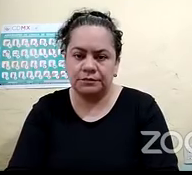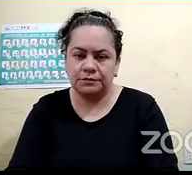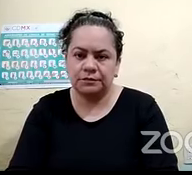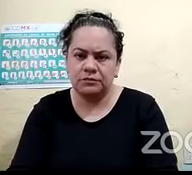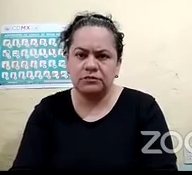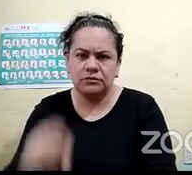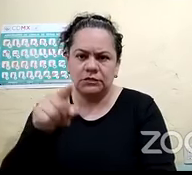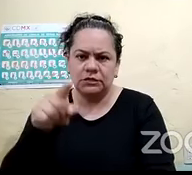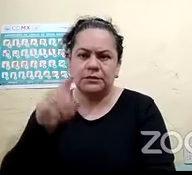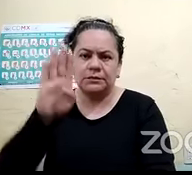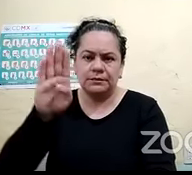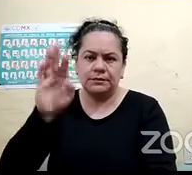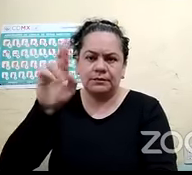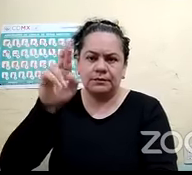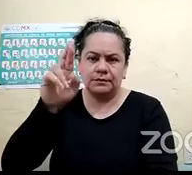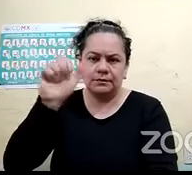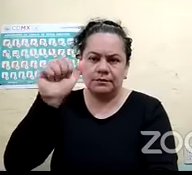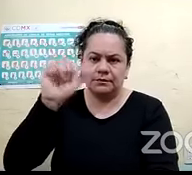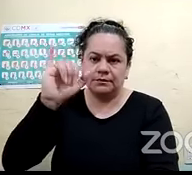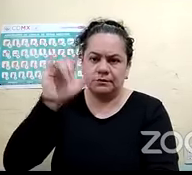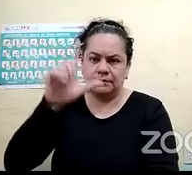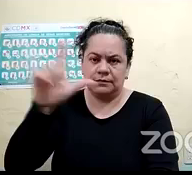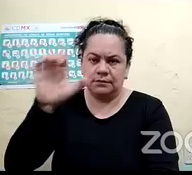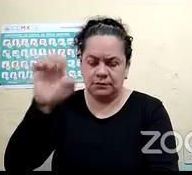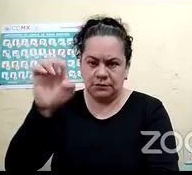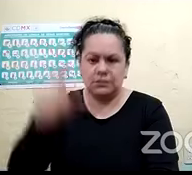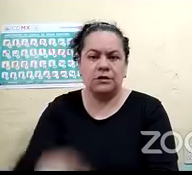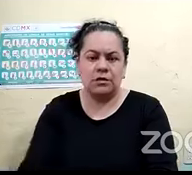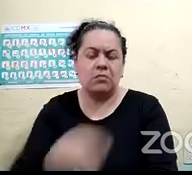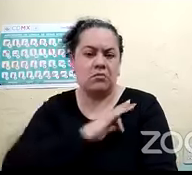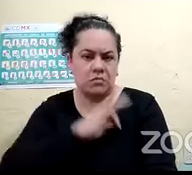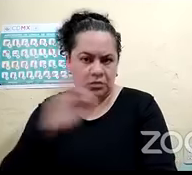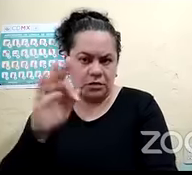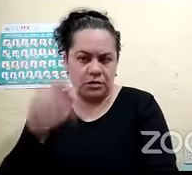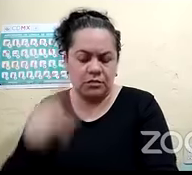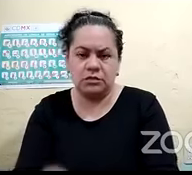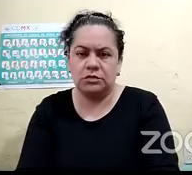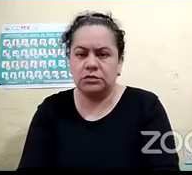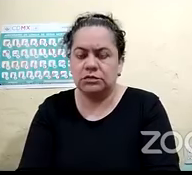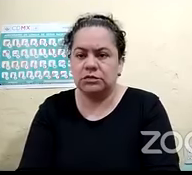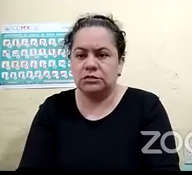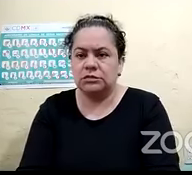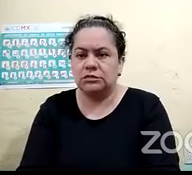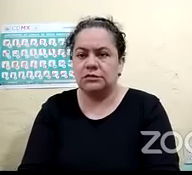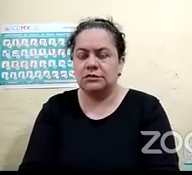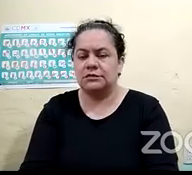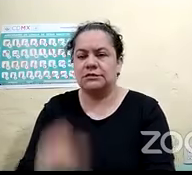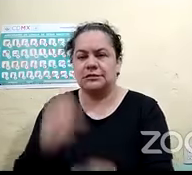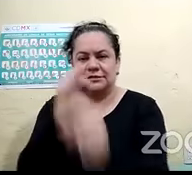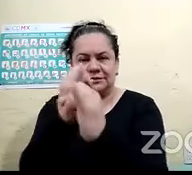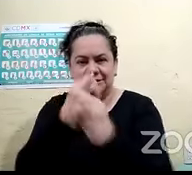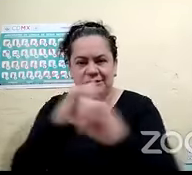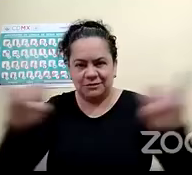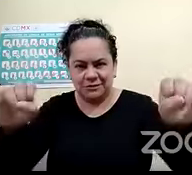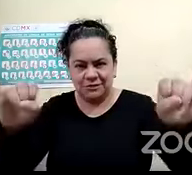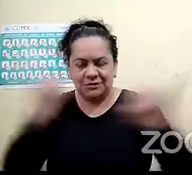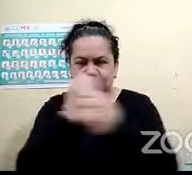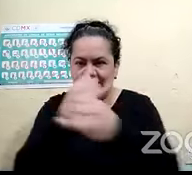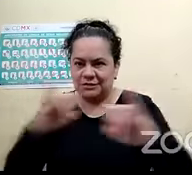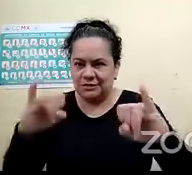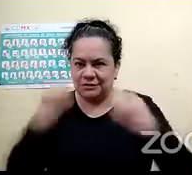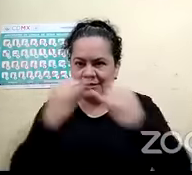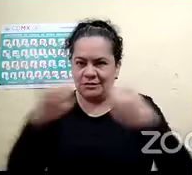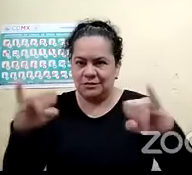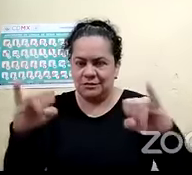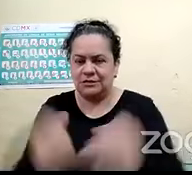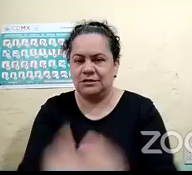nos permite ser más independientes y podernos integrar ante cualquier situación